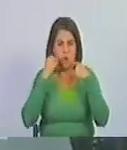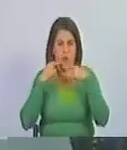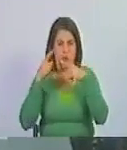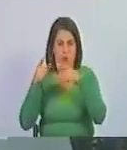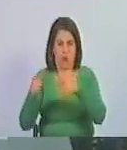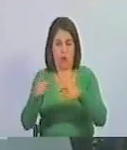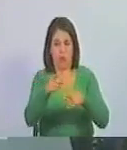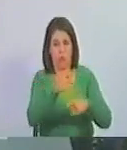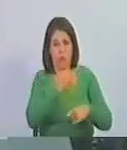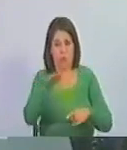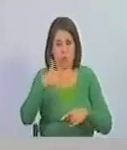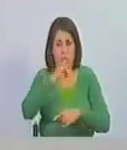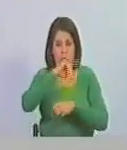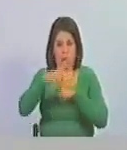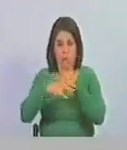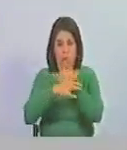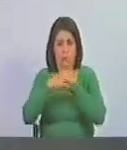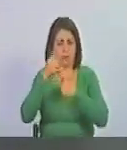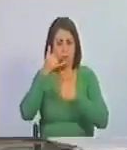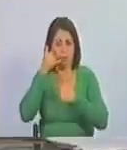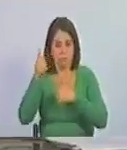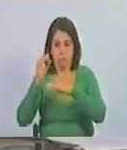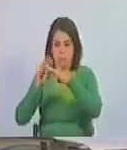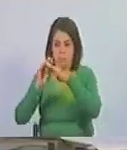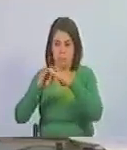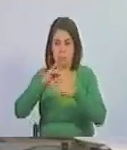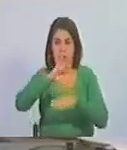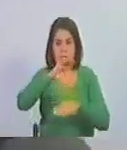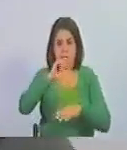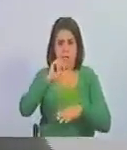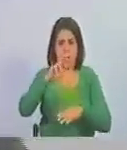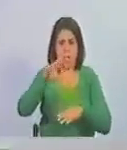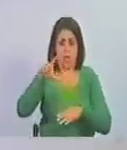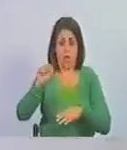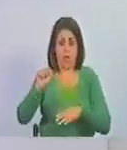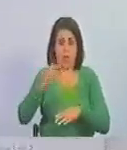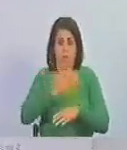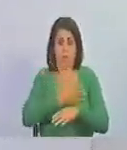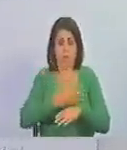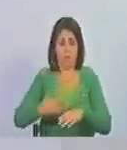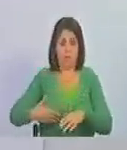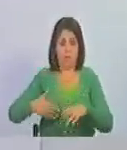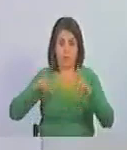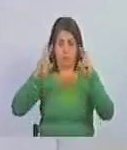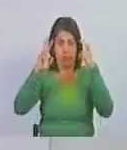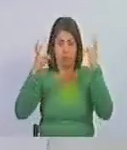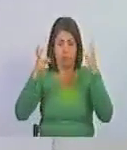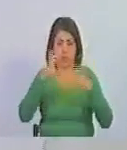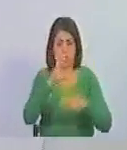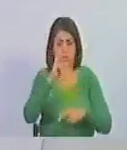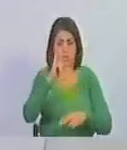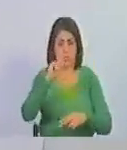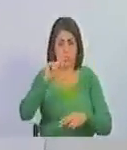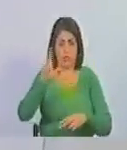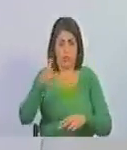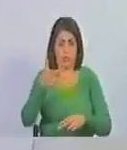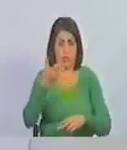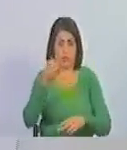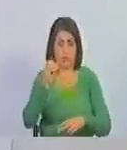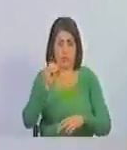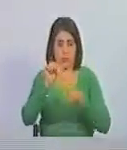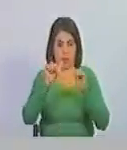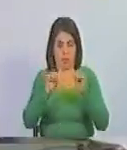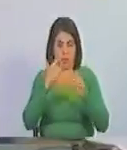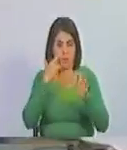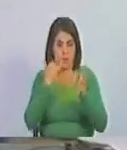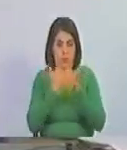cuando el malbañado llamaba y nombraba a este señor presidente entre comillas presidente aquí